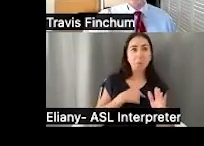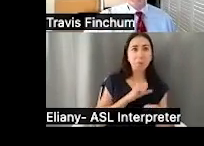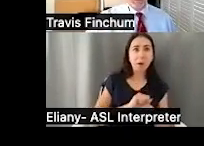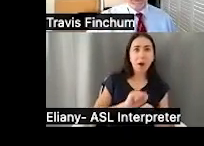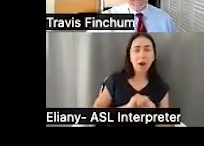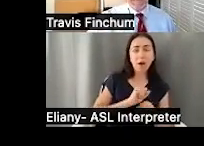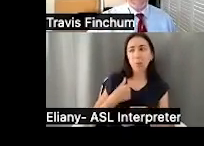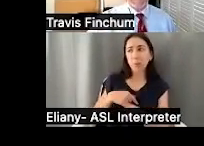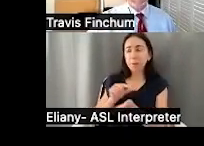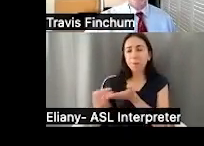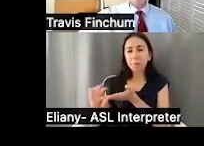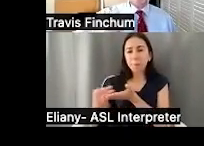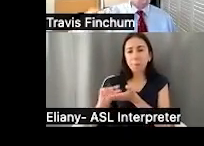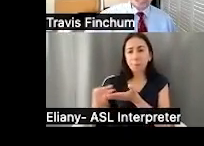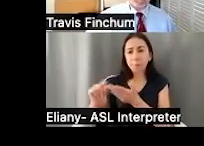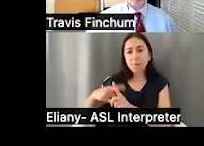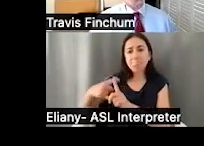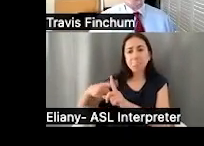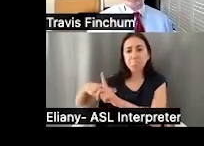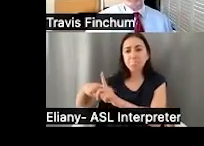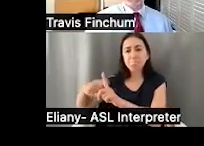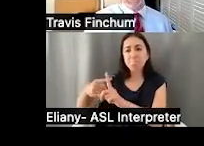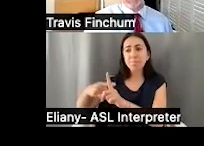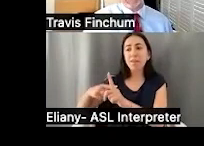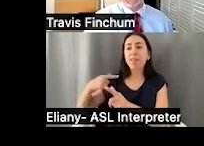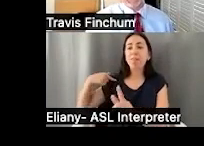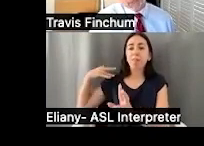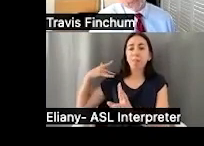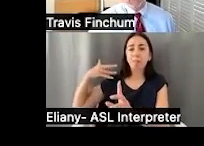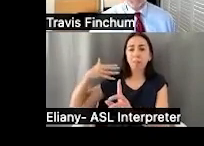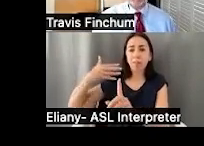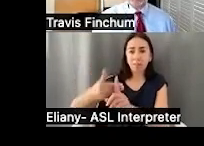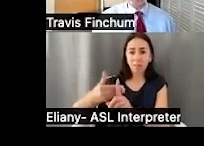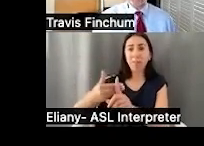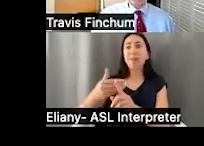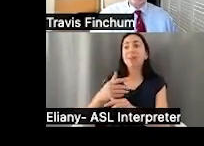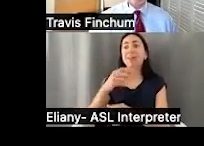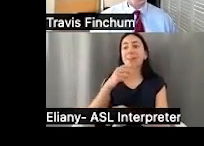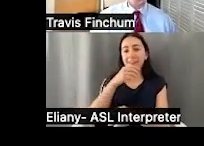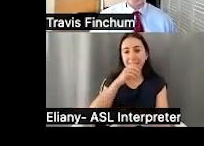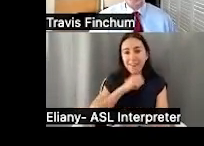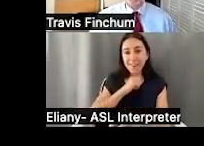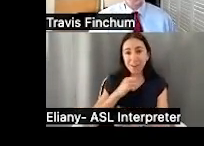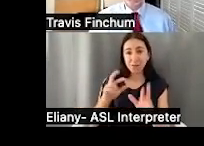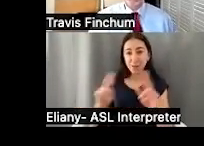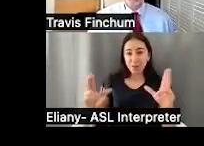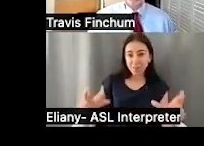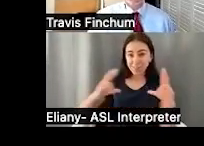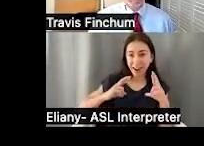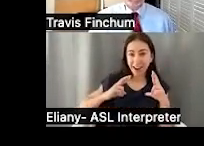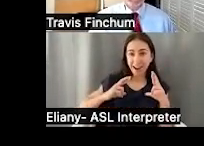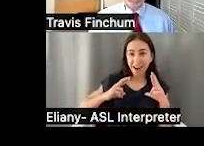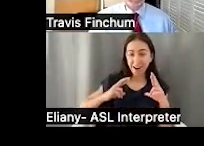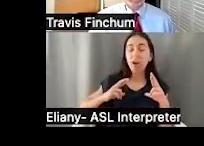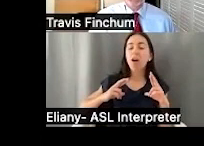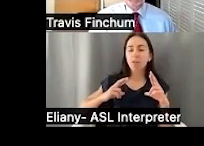nosotros. Nosotros trabajamos, le pagamos al sistema, pagamos nuestros impuestos y cuando llegamos a nuestra edad para jubilarse, esperemos,